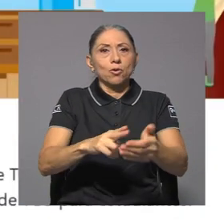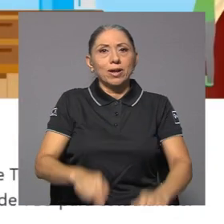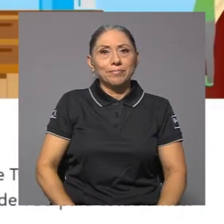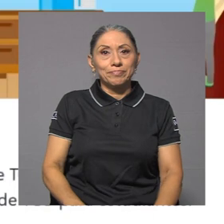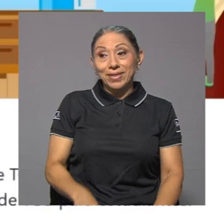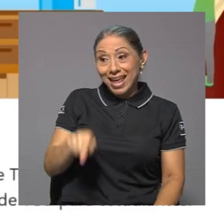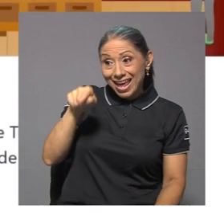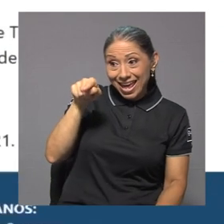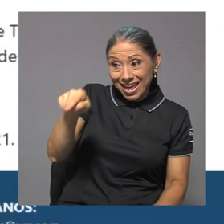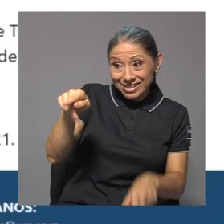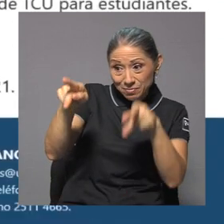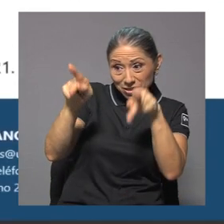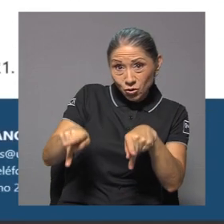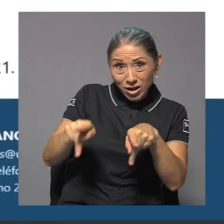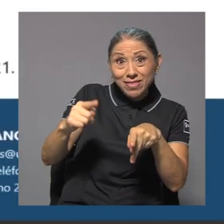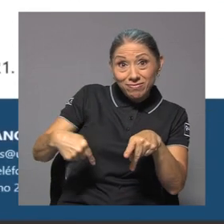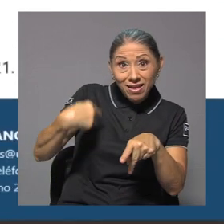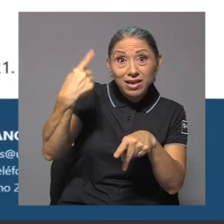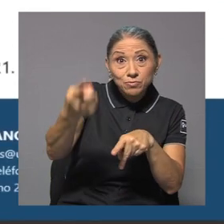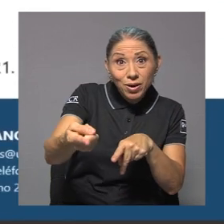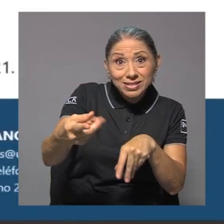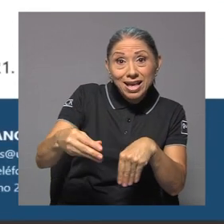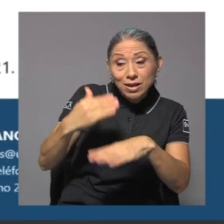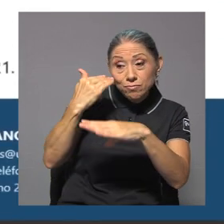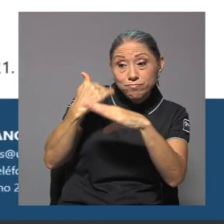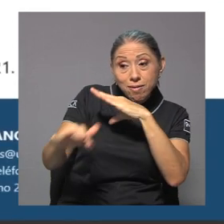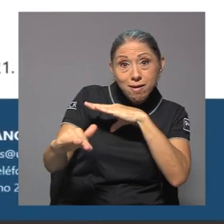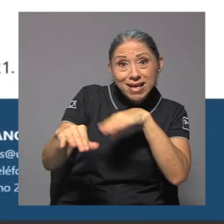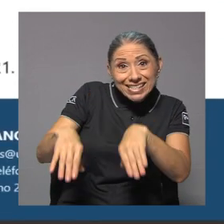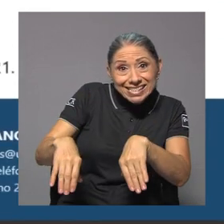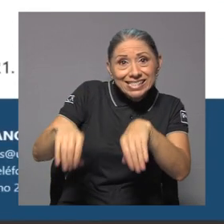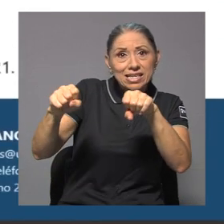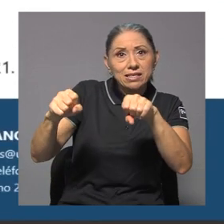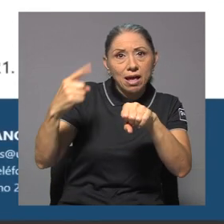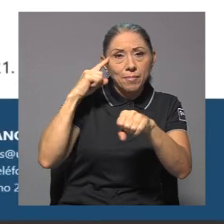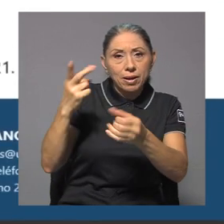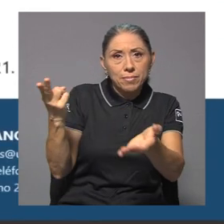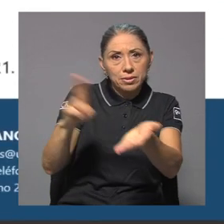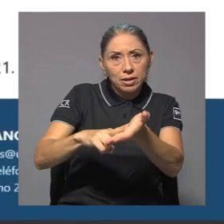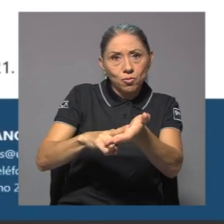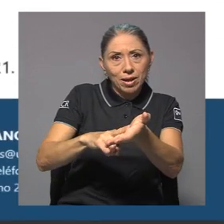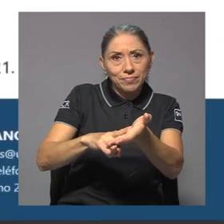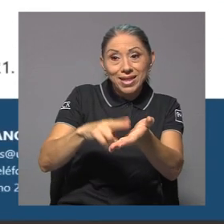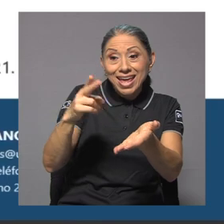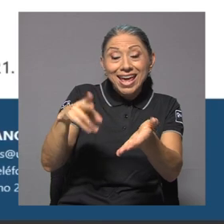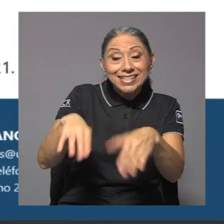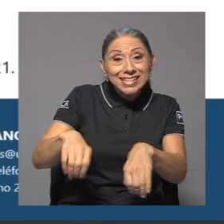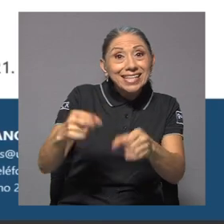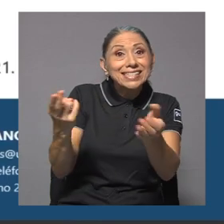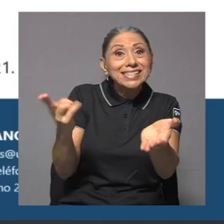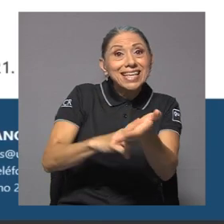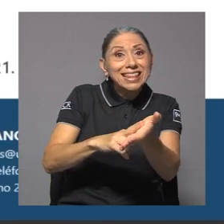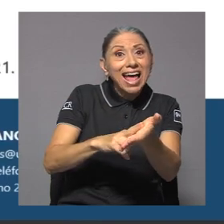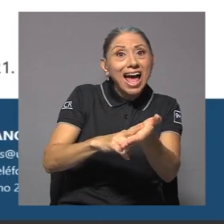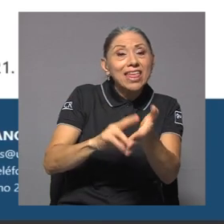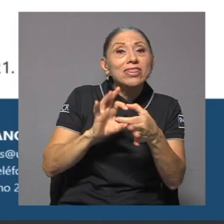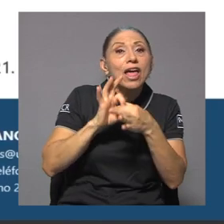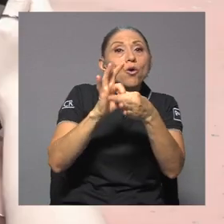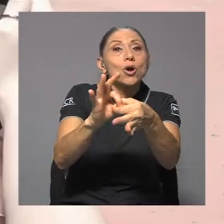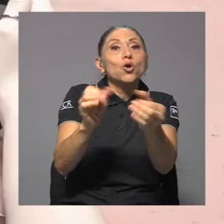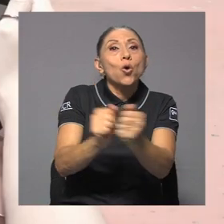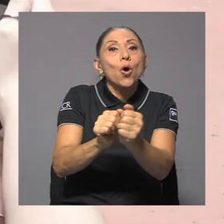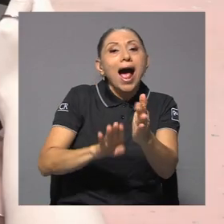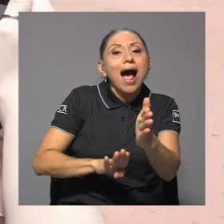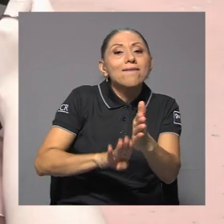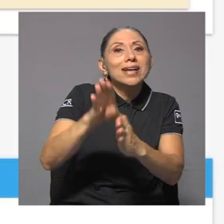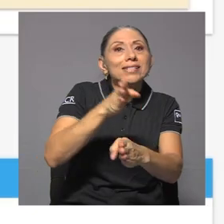estudiante, para la matrícula, le va a dar una cita. Y esa cita tiene que ver con el avance de su carrera. Entre